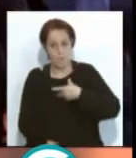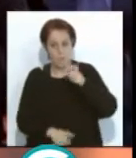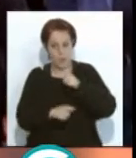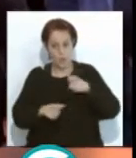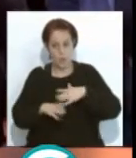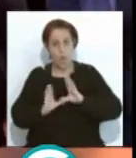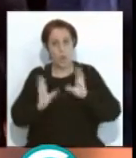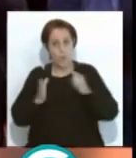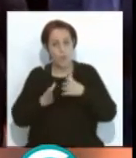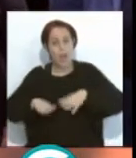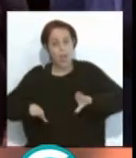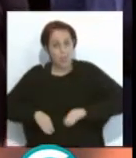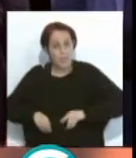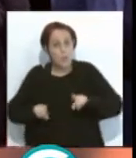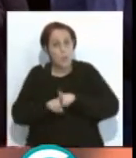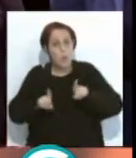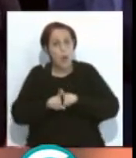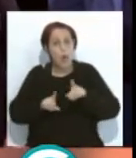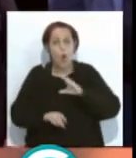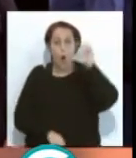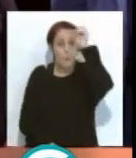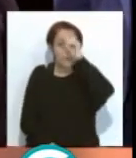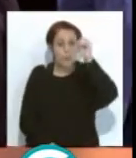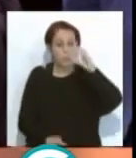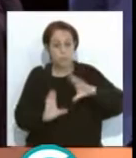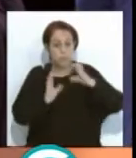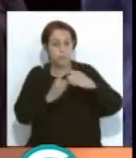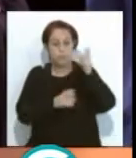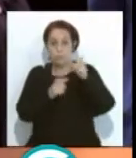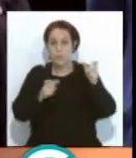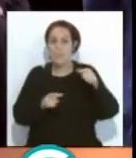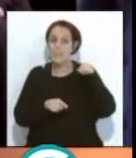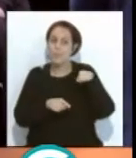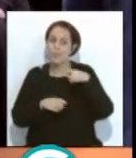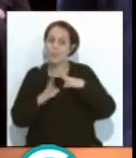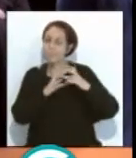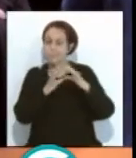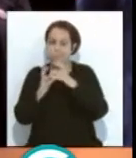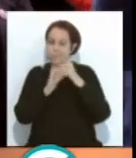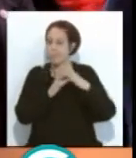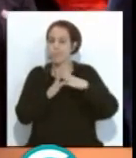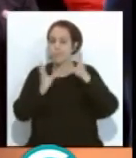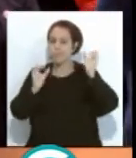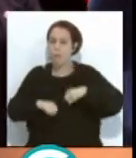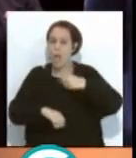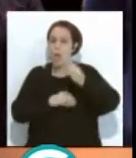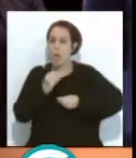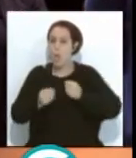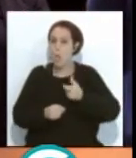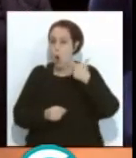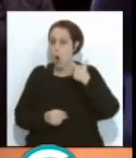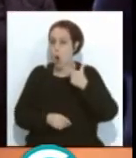deberían aceptarlo como la opinión de un grupo de personas y ya está, que eso se deliberara y se hiciera de una manera un poco más